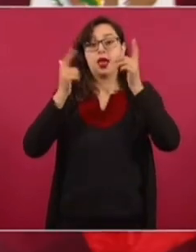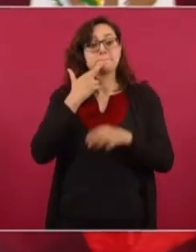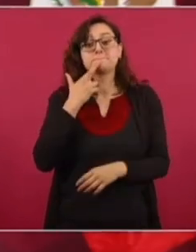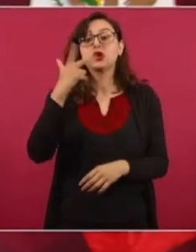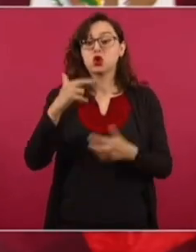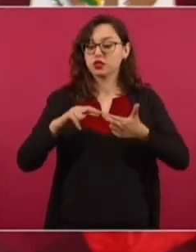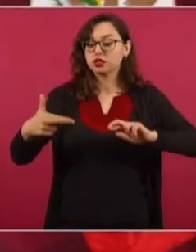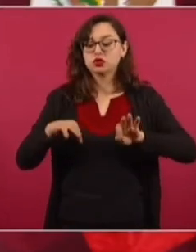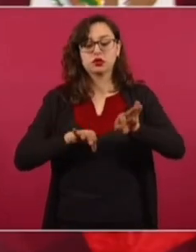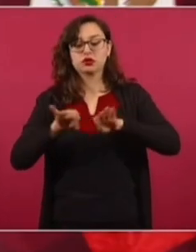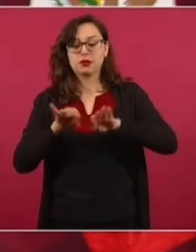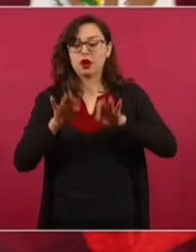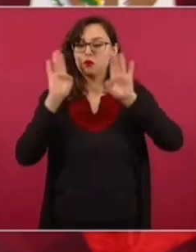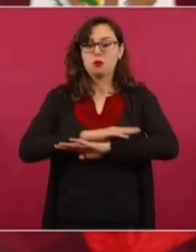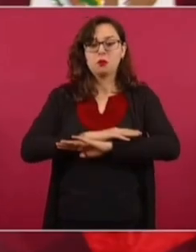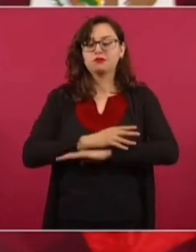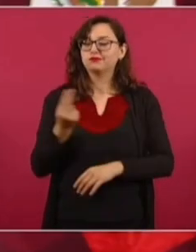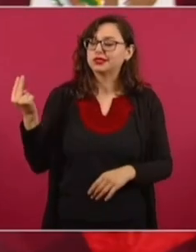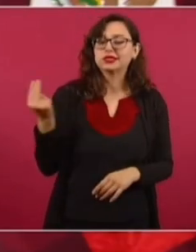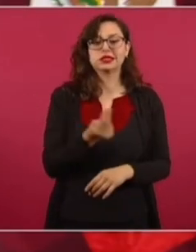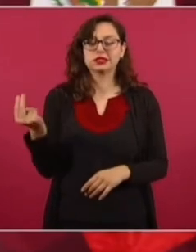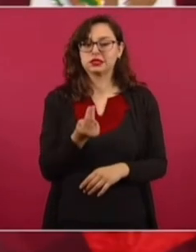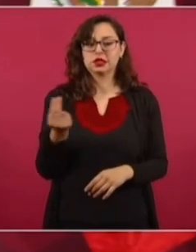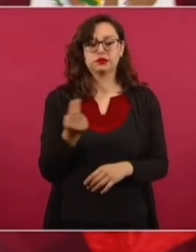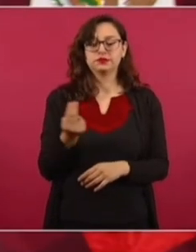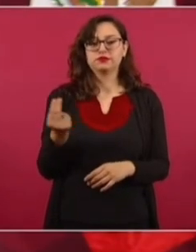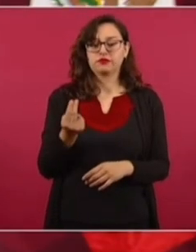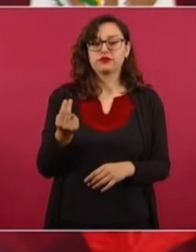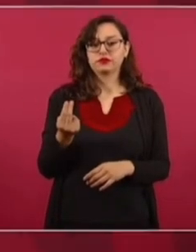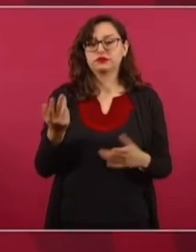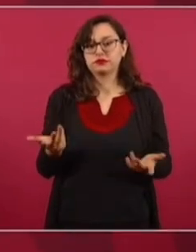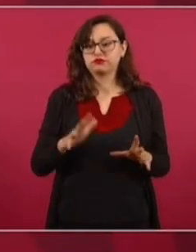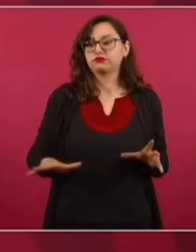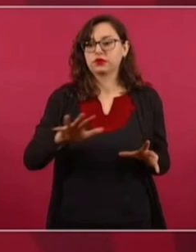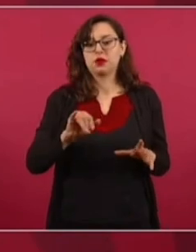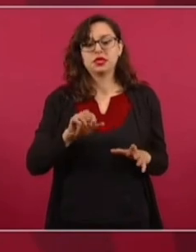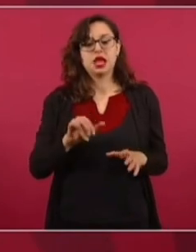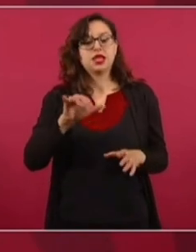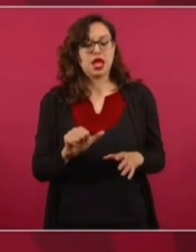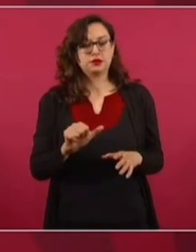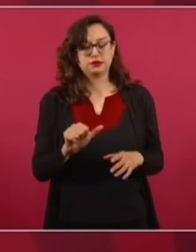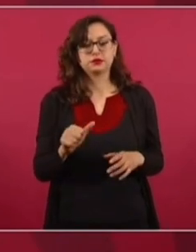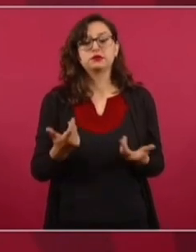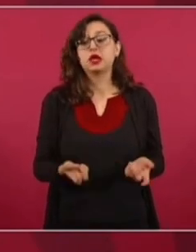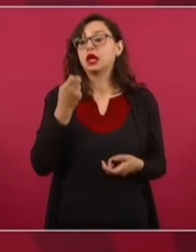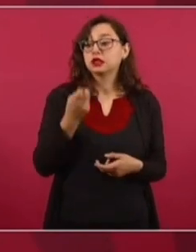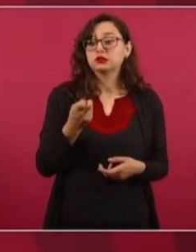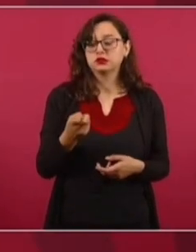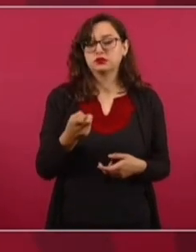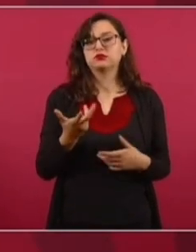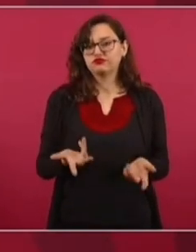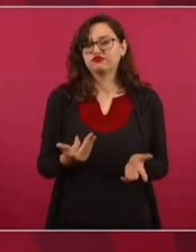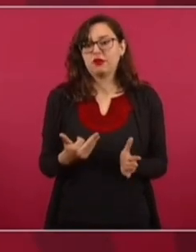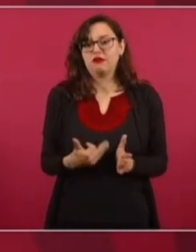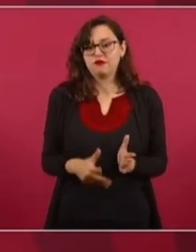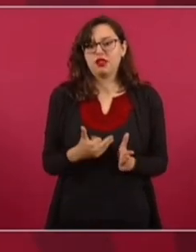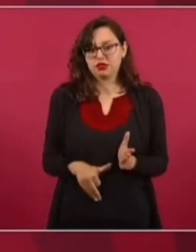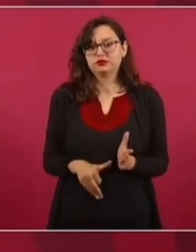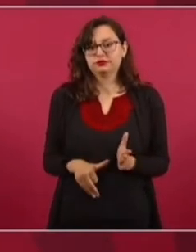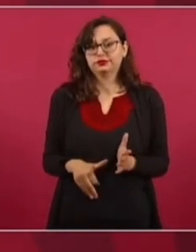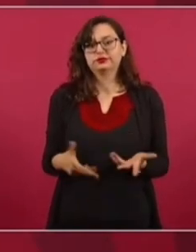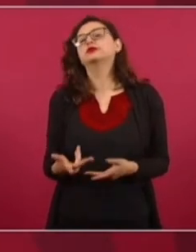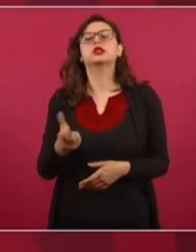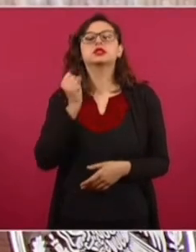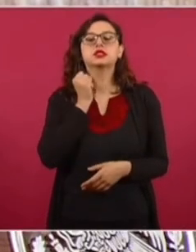de todo lo que es el sector minero del país. Entonces, tenemos ese pendiente. La verdad es que